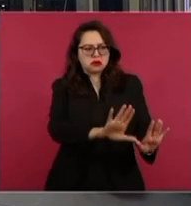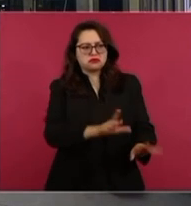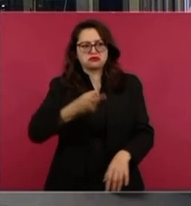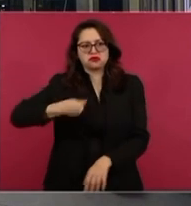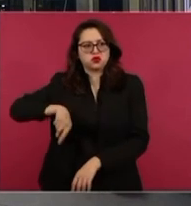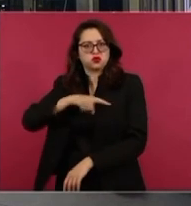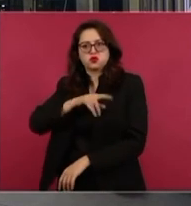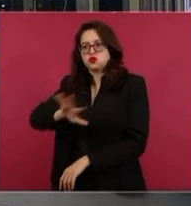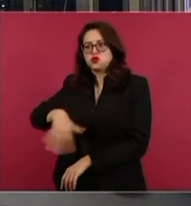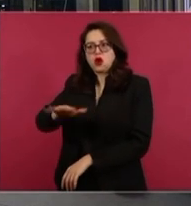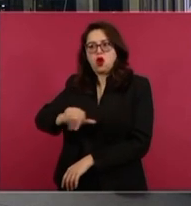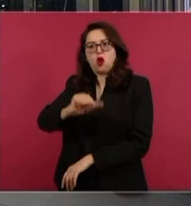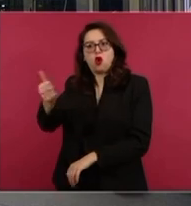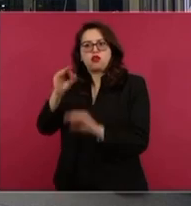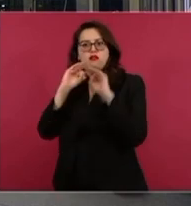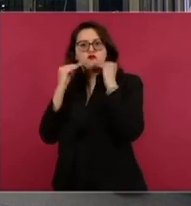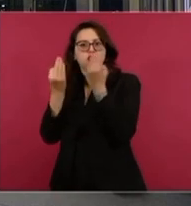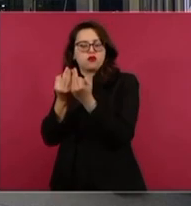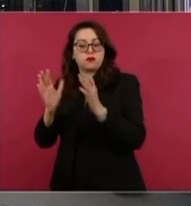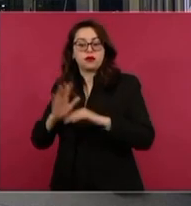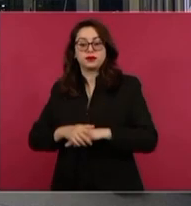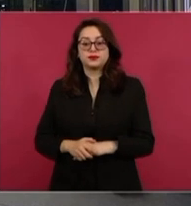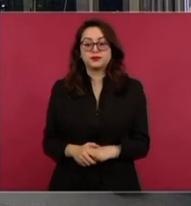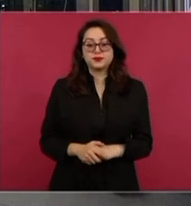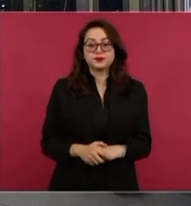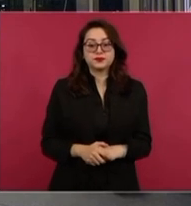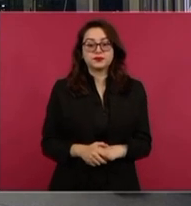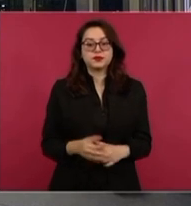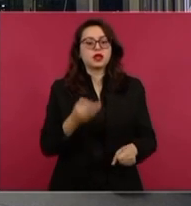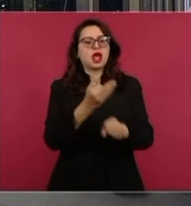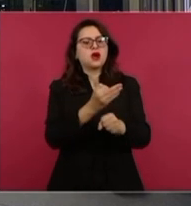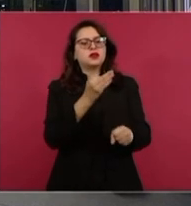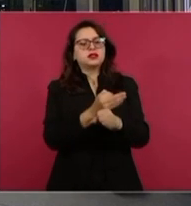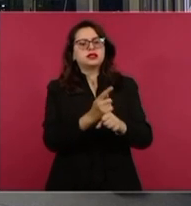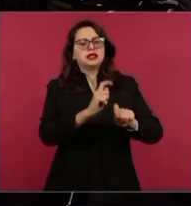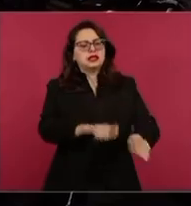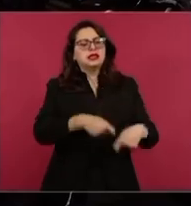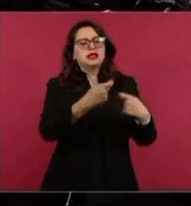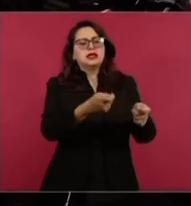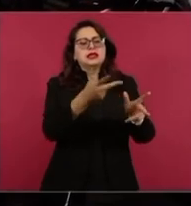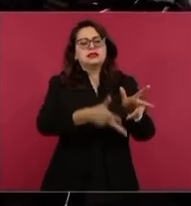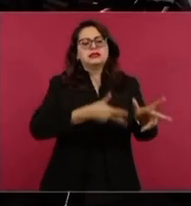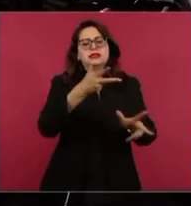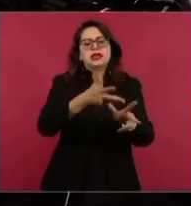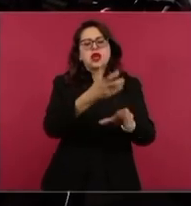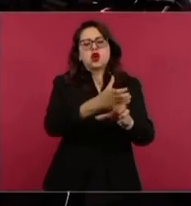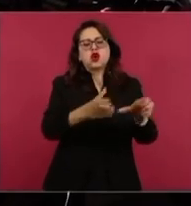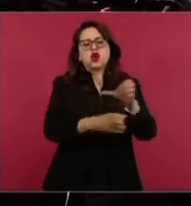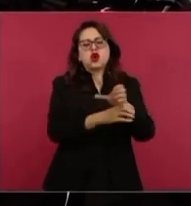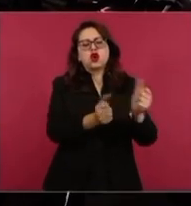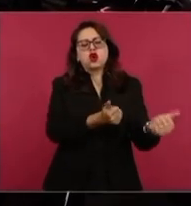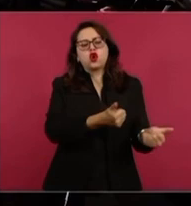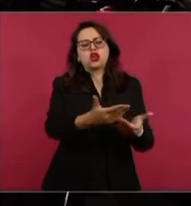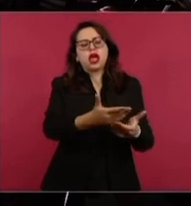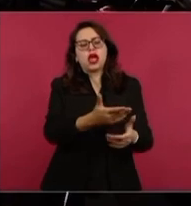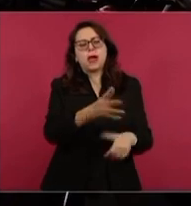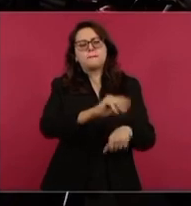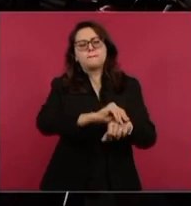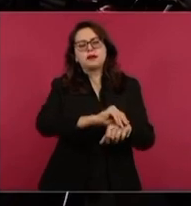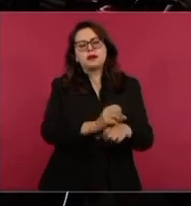una decisión. ¿Cuántos concesionarios hay actualmente aproximadamente? ¿Cuántos concesionarios hay